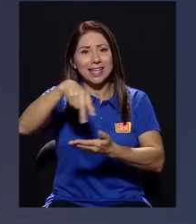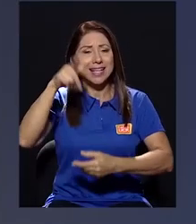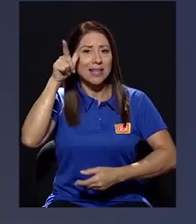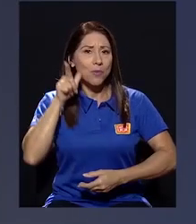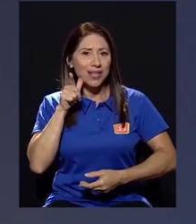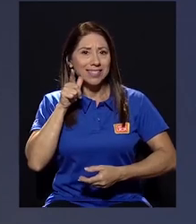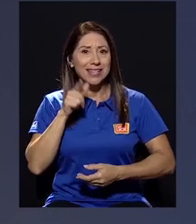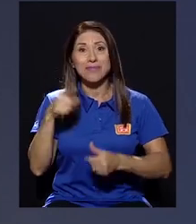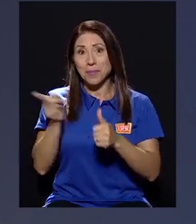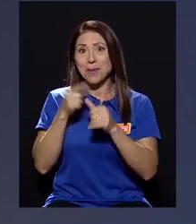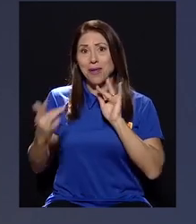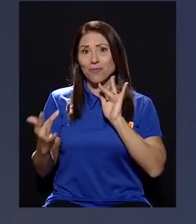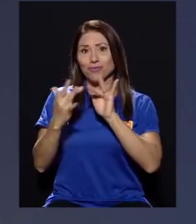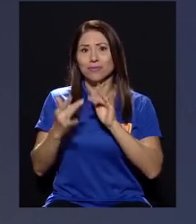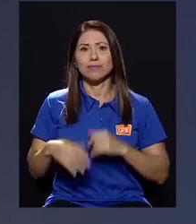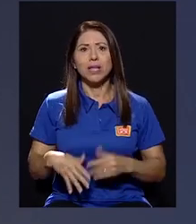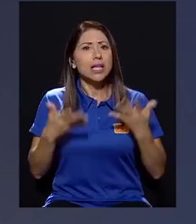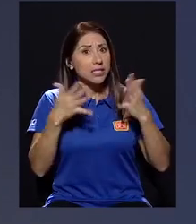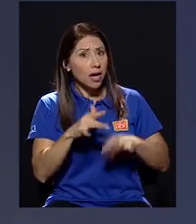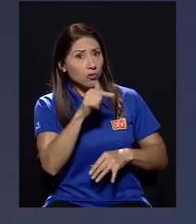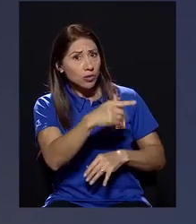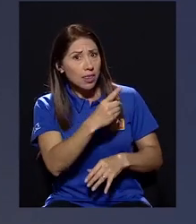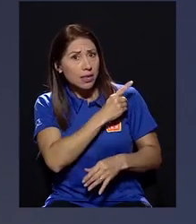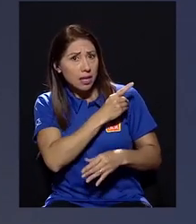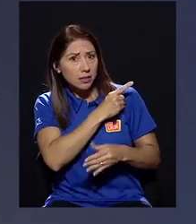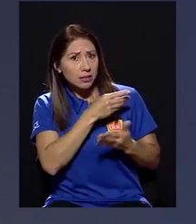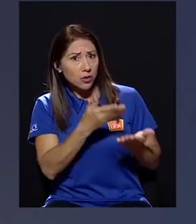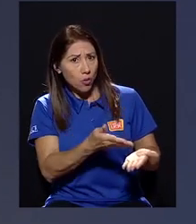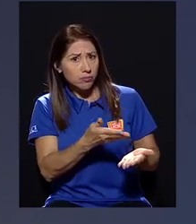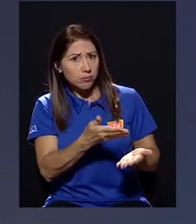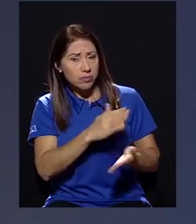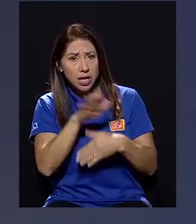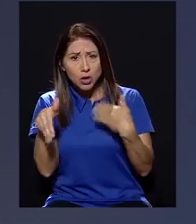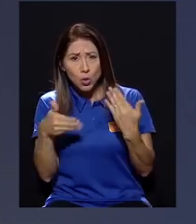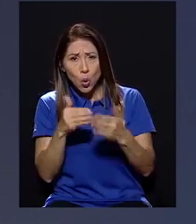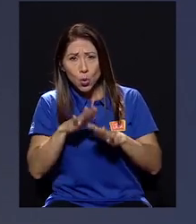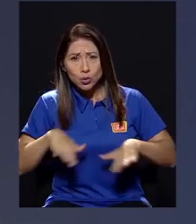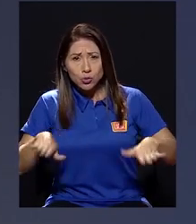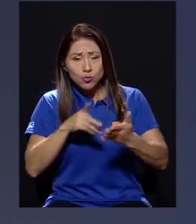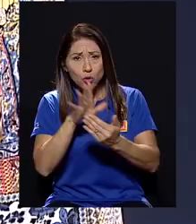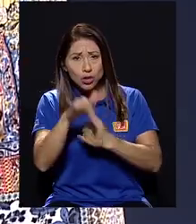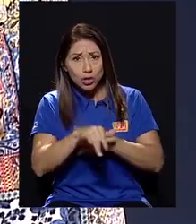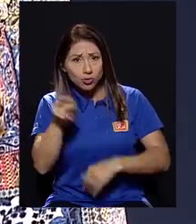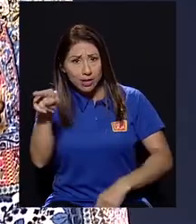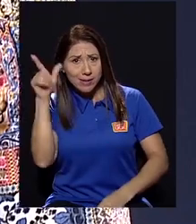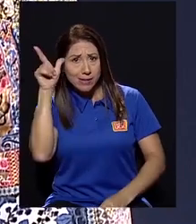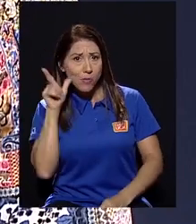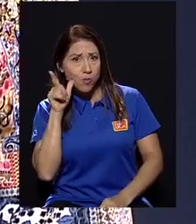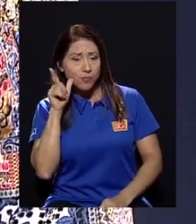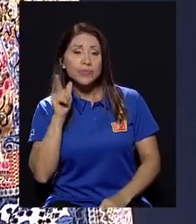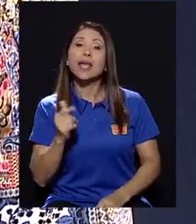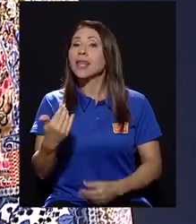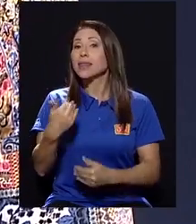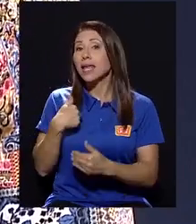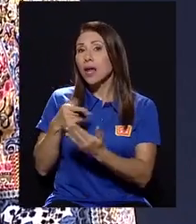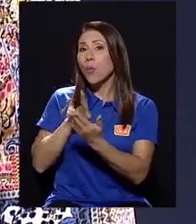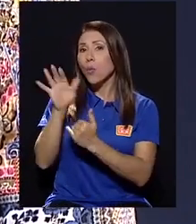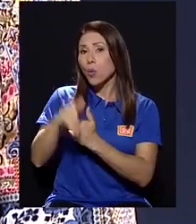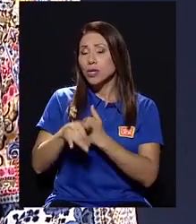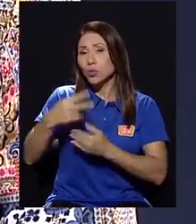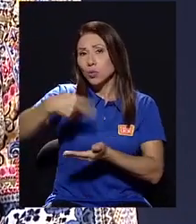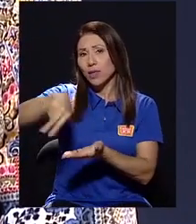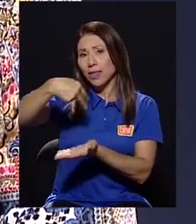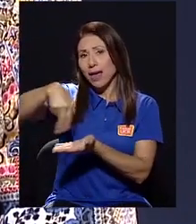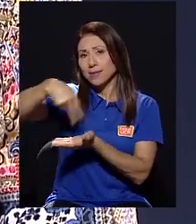el primer vínculo. Para ese entonces usted ya estaba en la dirección, en Limón, de todo este tipo de proyectos. Tenía un proyecto de danza